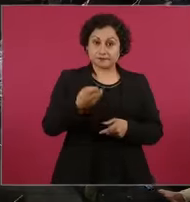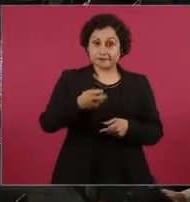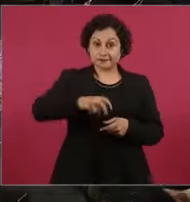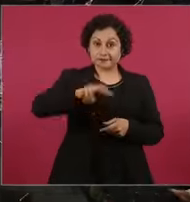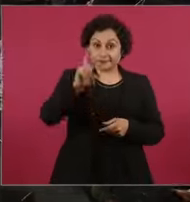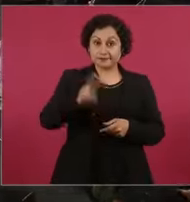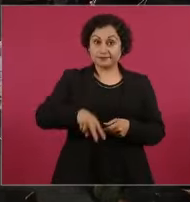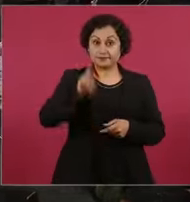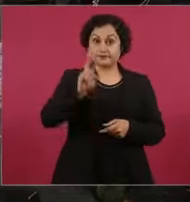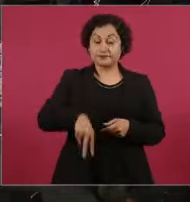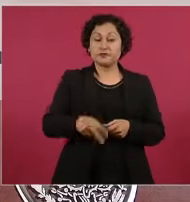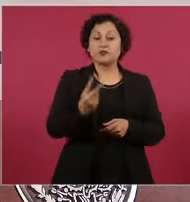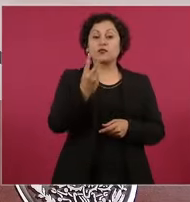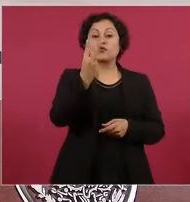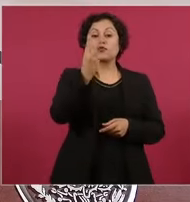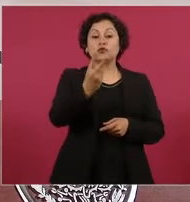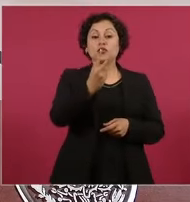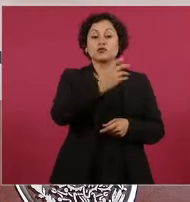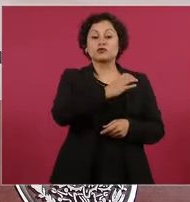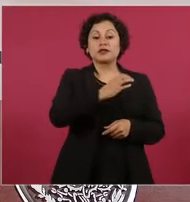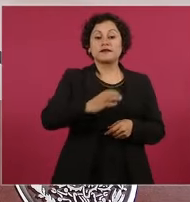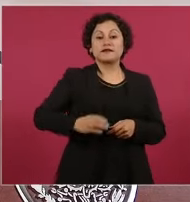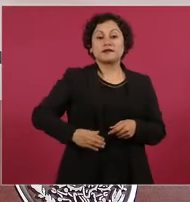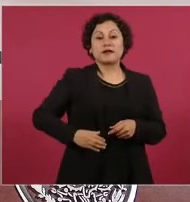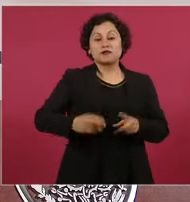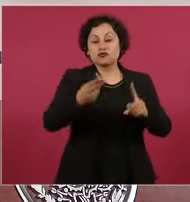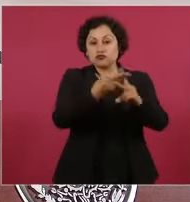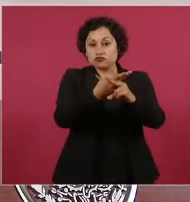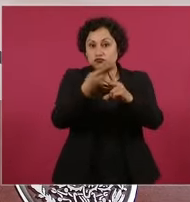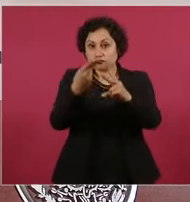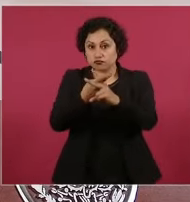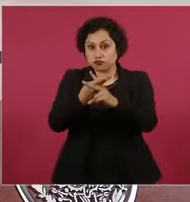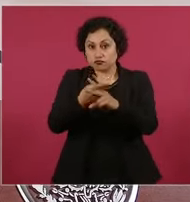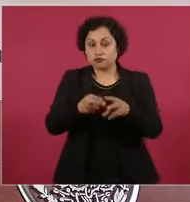asesinaron a dos candidatos, sí,